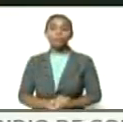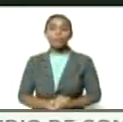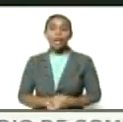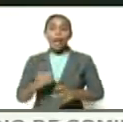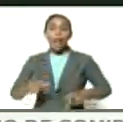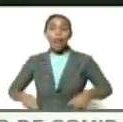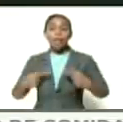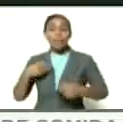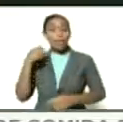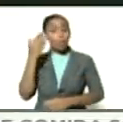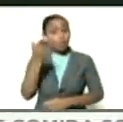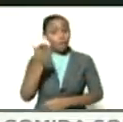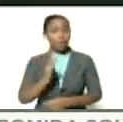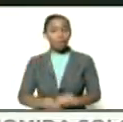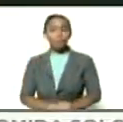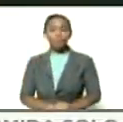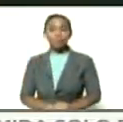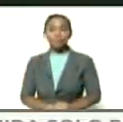vida de ustedes